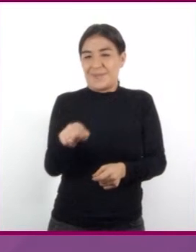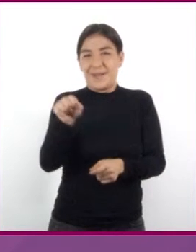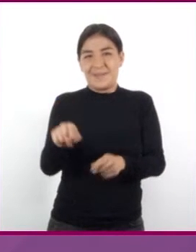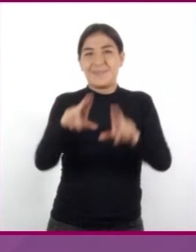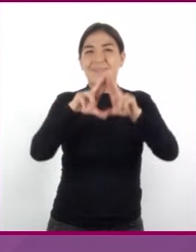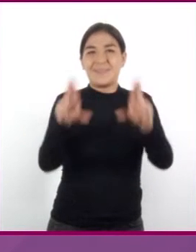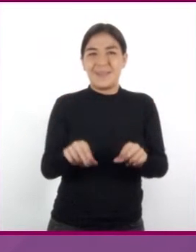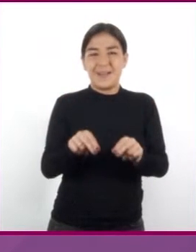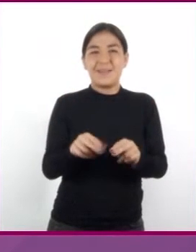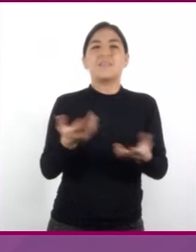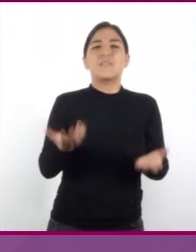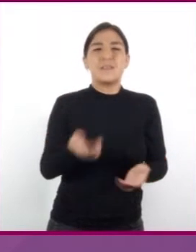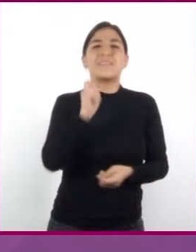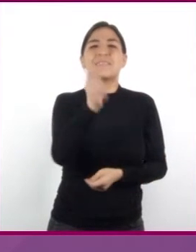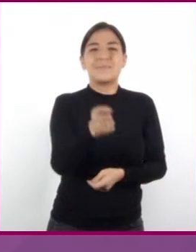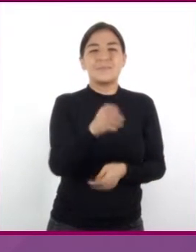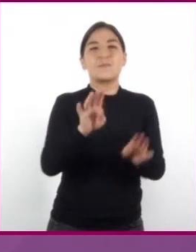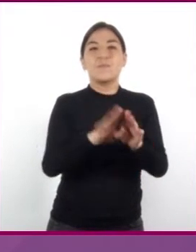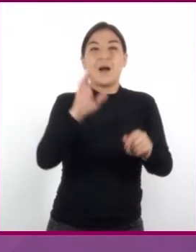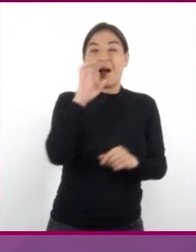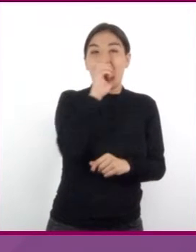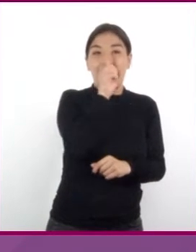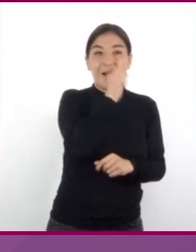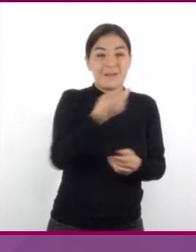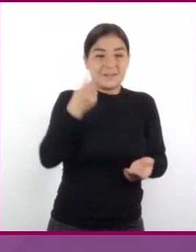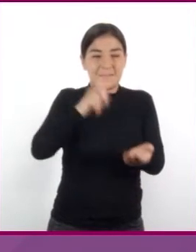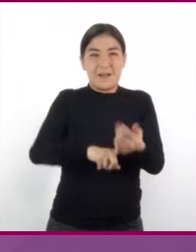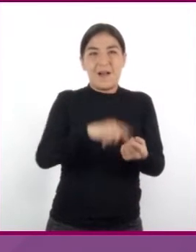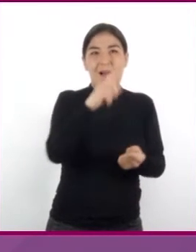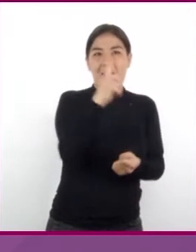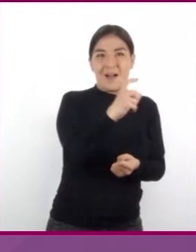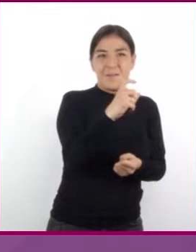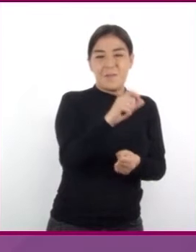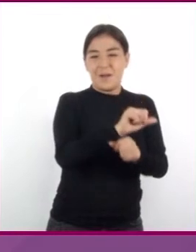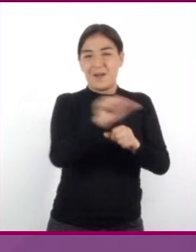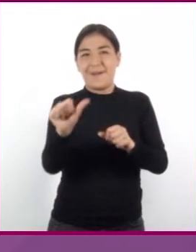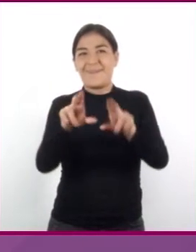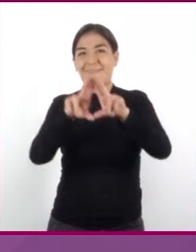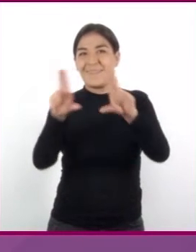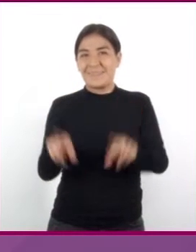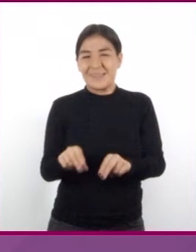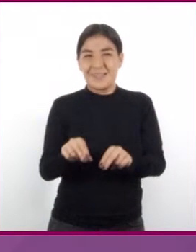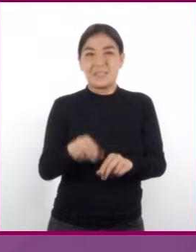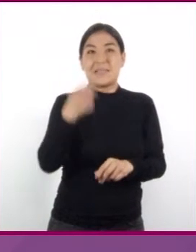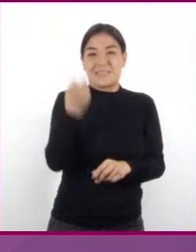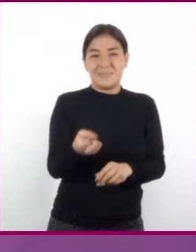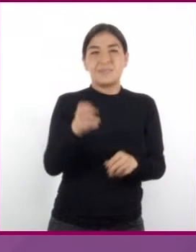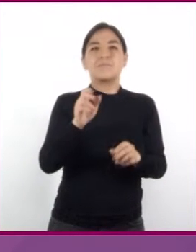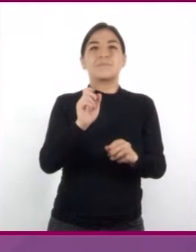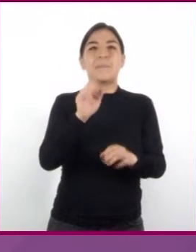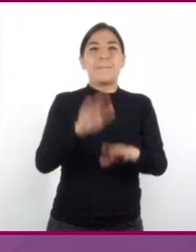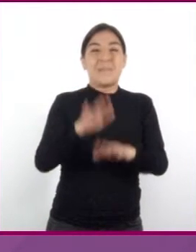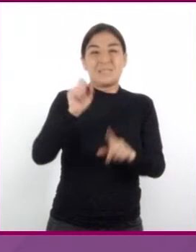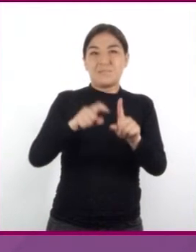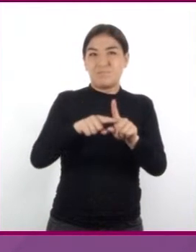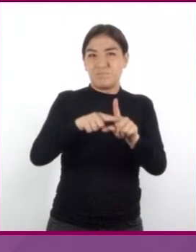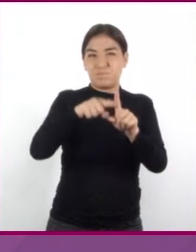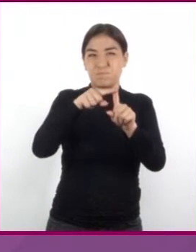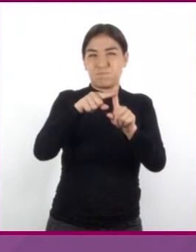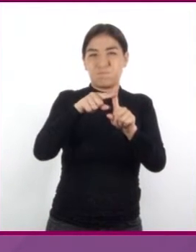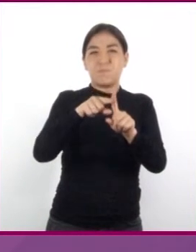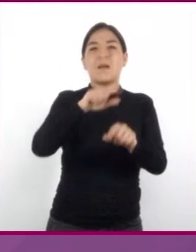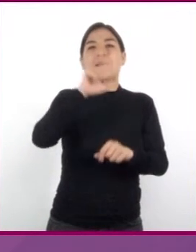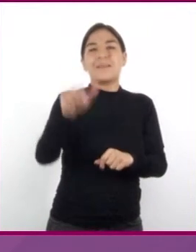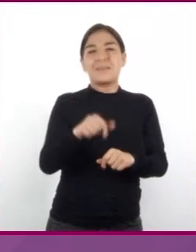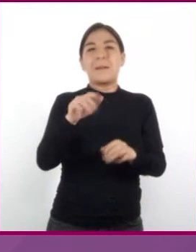Es decir, el calor fluyó del agua al hielo. Del cuerpo que se encontraba a mayor temperatura al